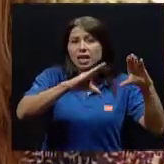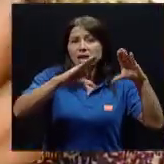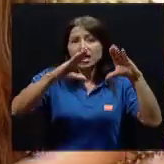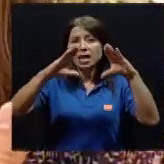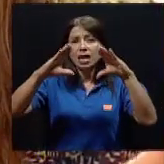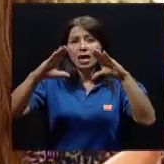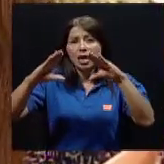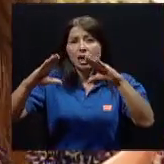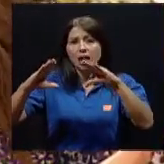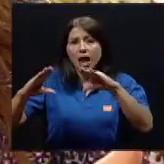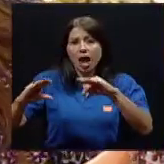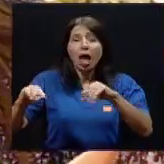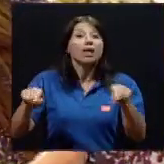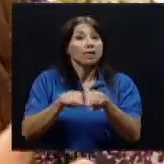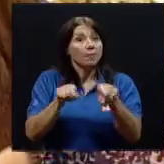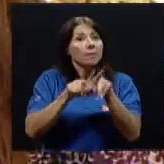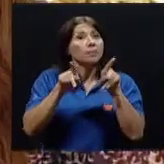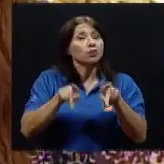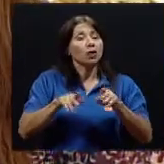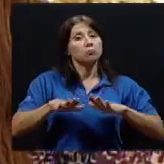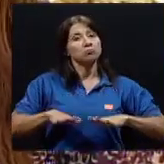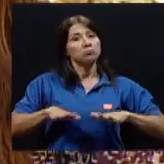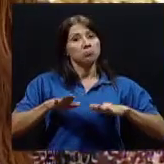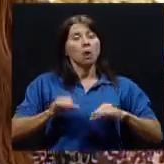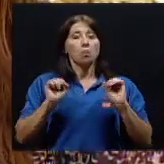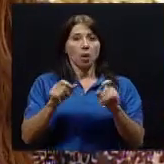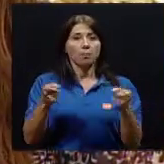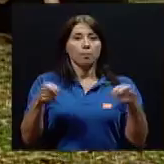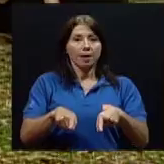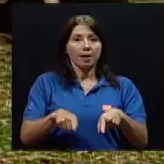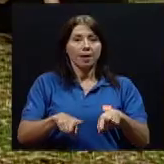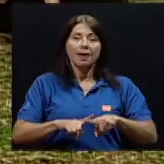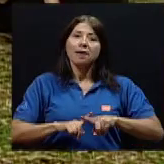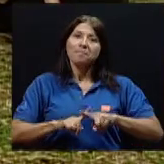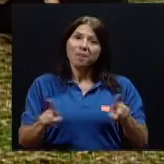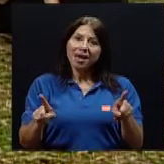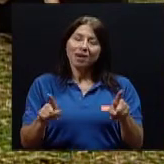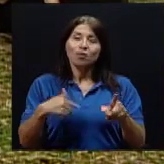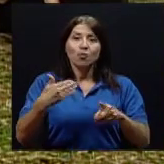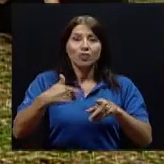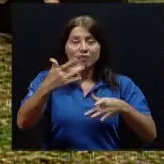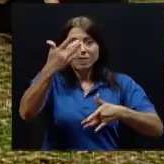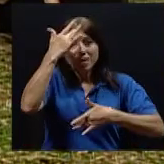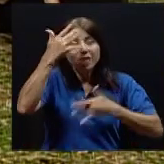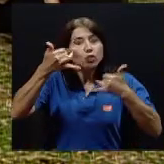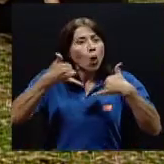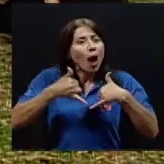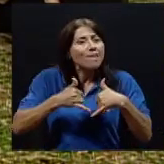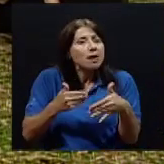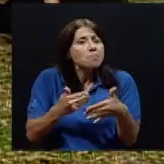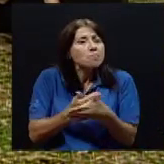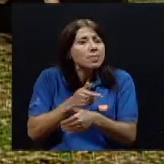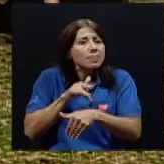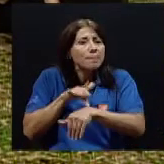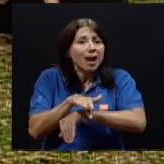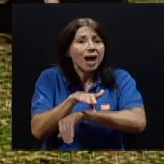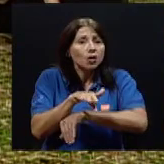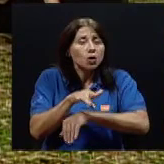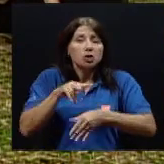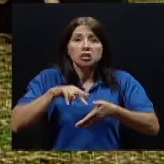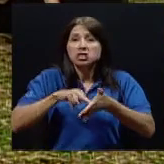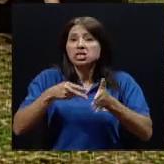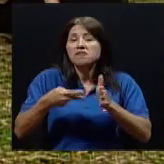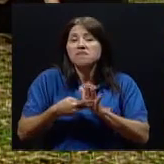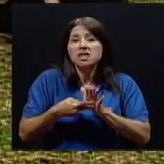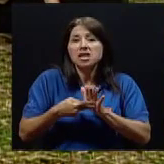grave, inclusive en el reposo. Claro. Pero en los estadios más tempranos va a ser ligero, va a ser con el ejercicio, va a